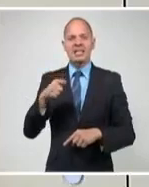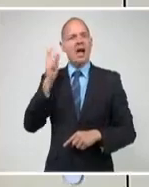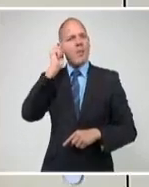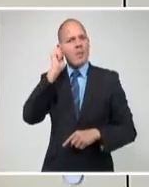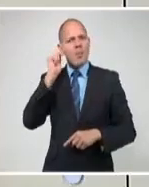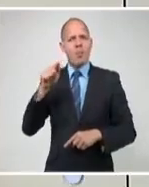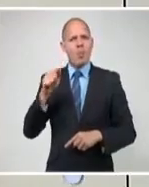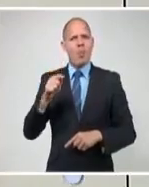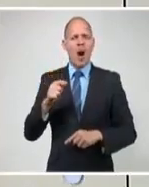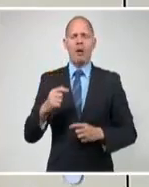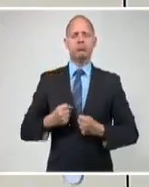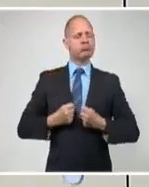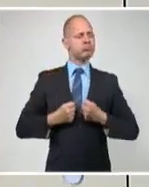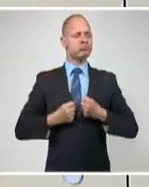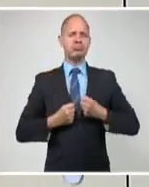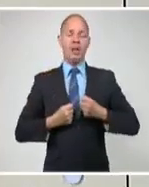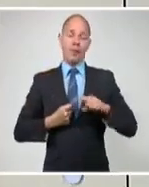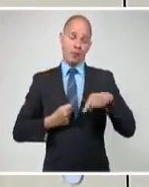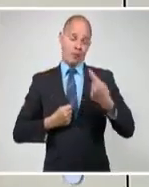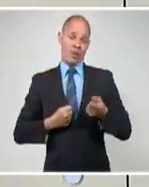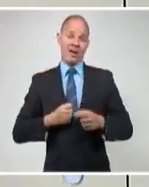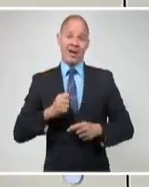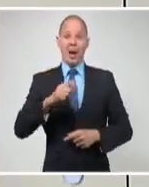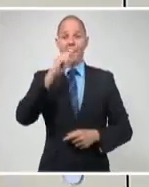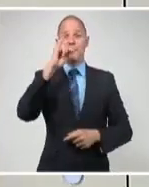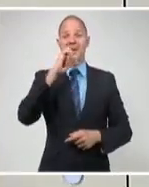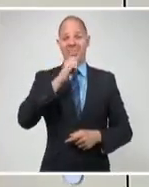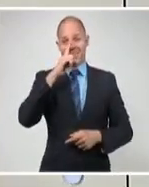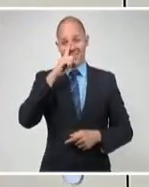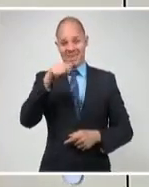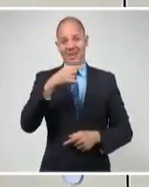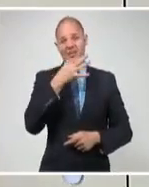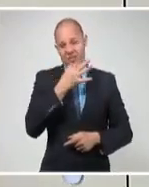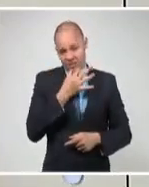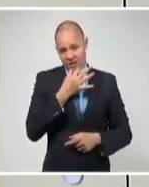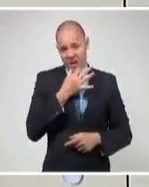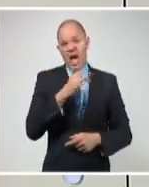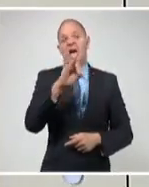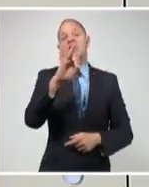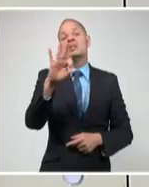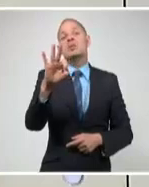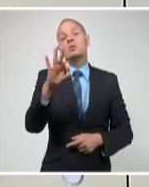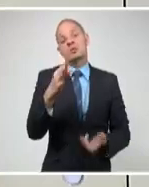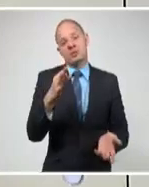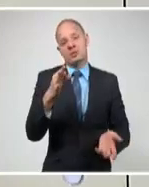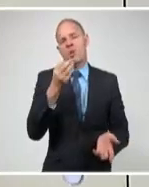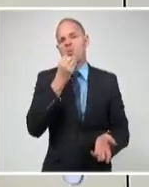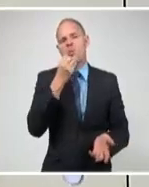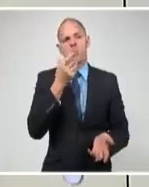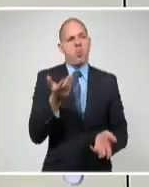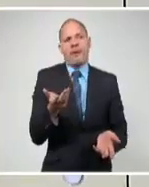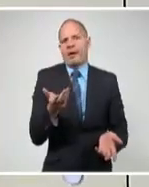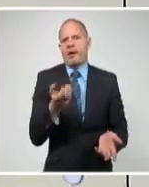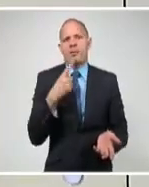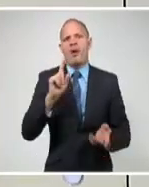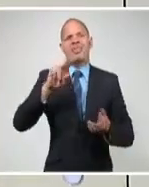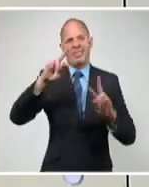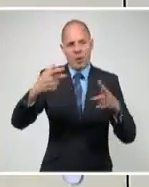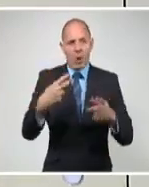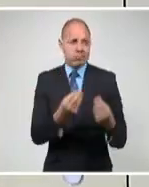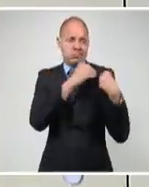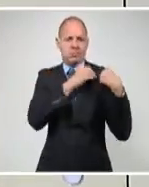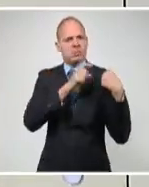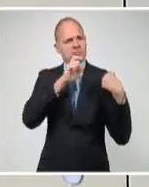faltarle a él un hombre de 78 años que muchos especulan no buscará un segundo mandato. Harris, además, será el voto que